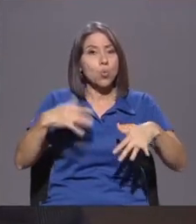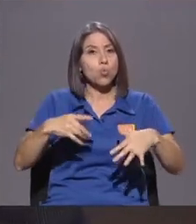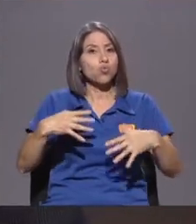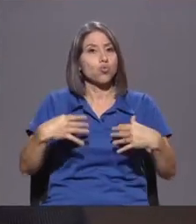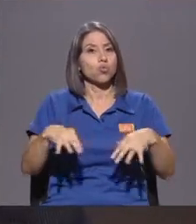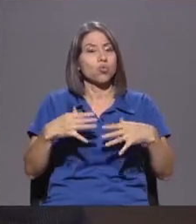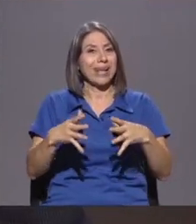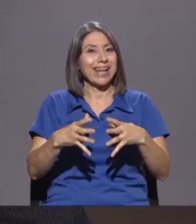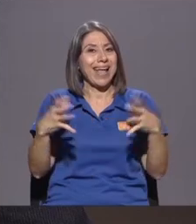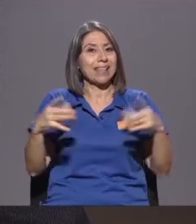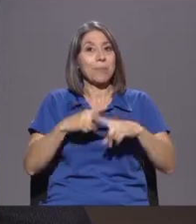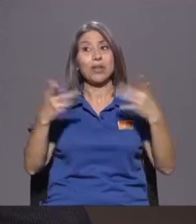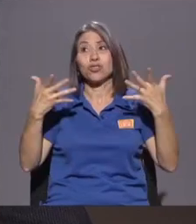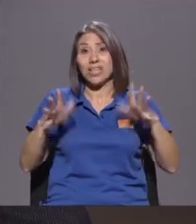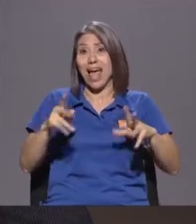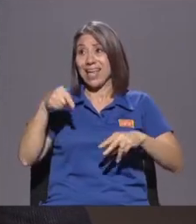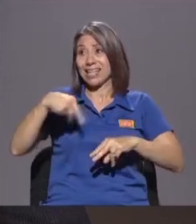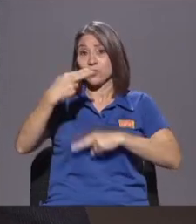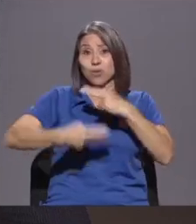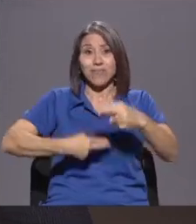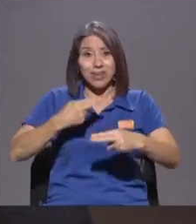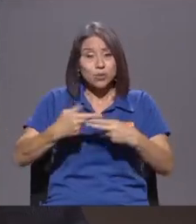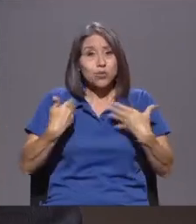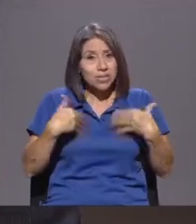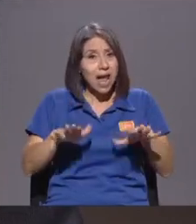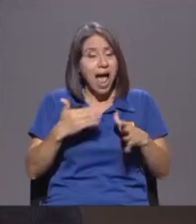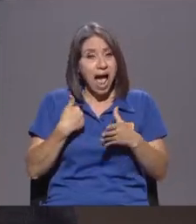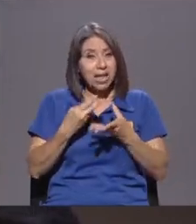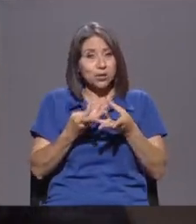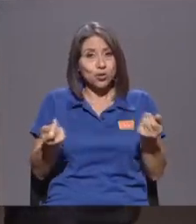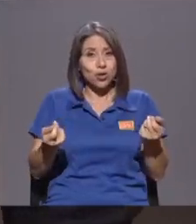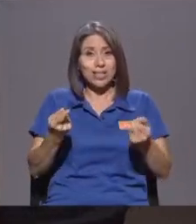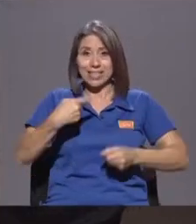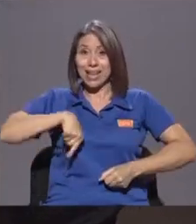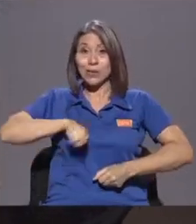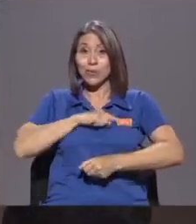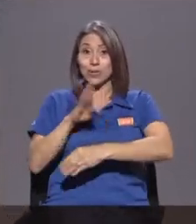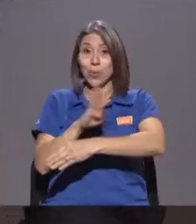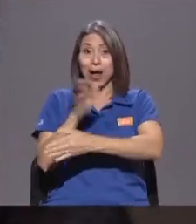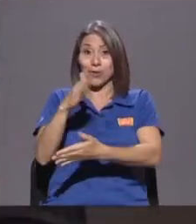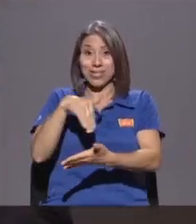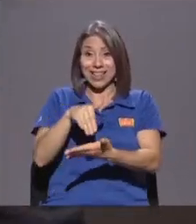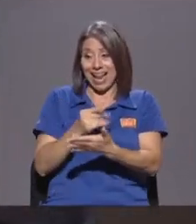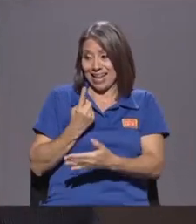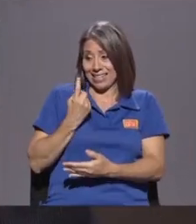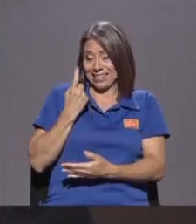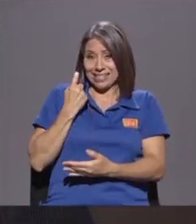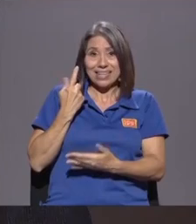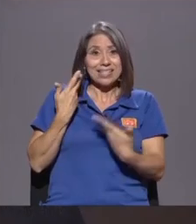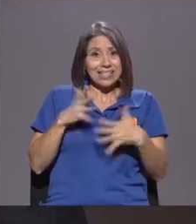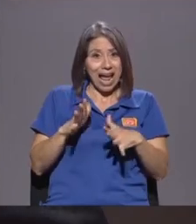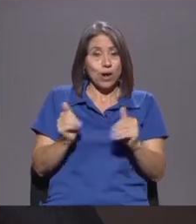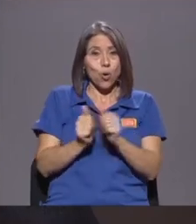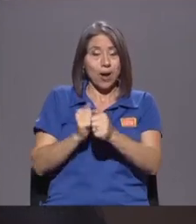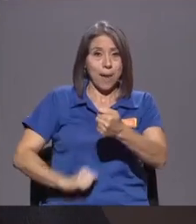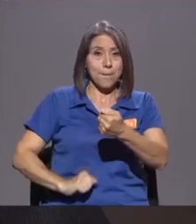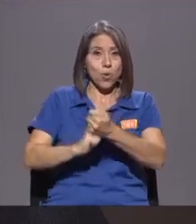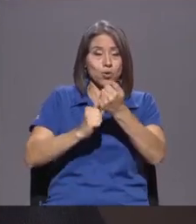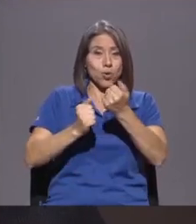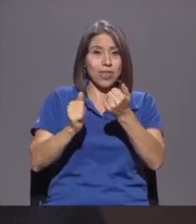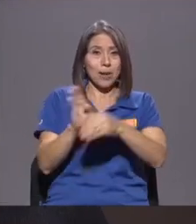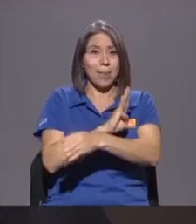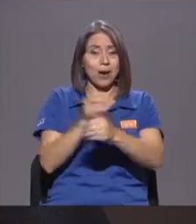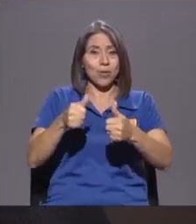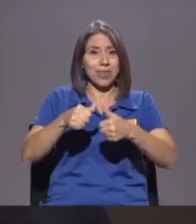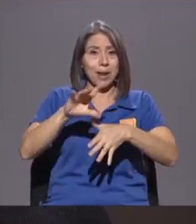En este universo Ya hay soluciones De hecho En nuestro banco central Recientemente Promovió Con el apoyo Del Banco Interamericano De